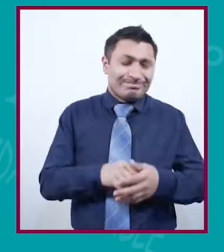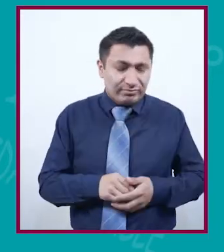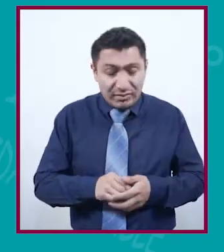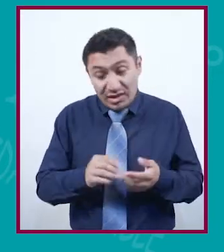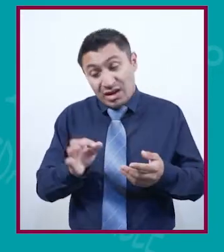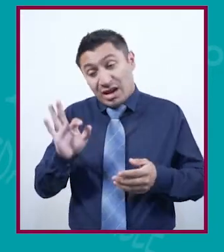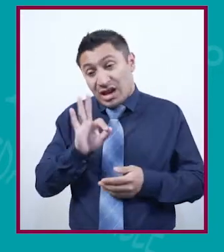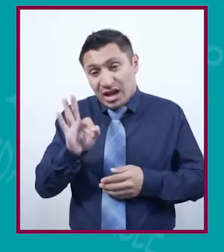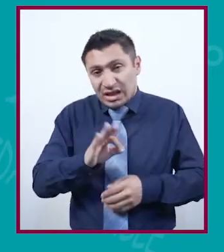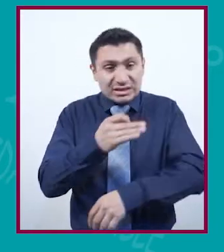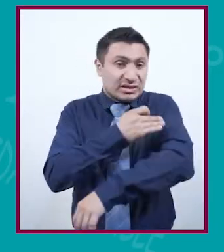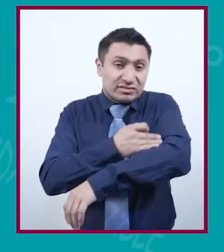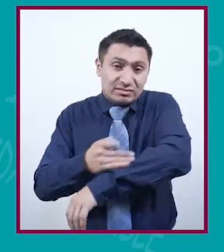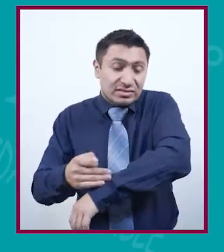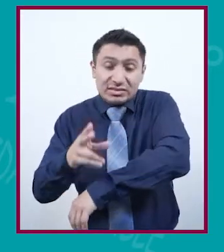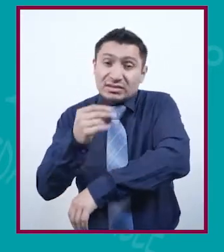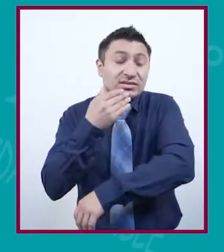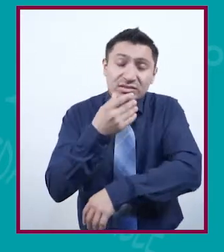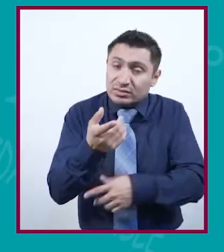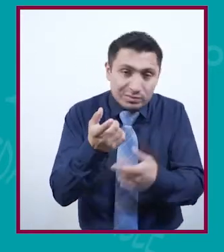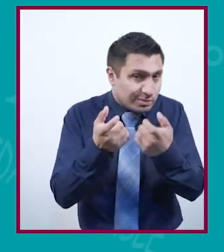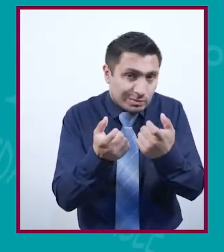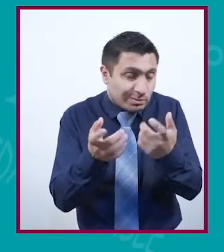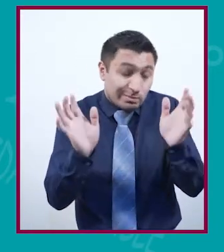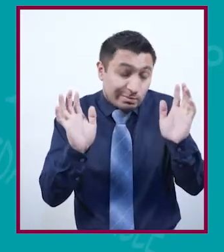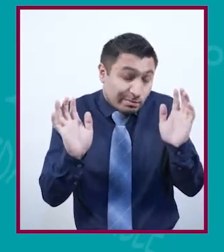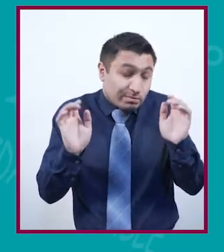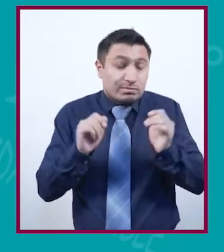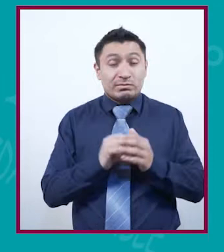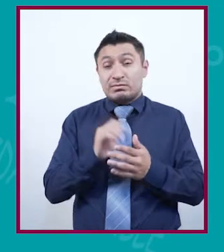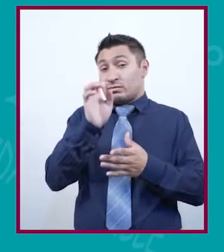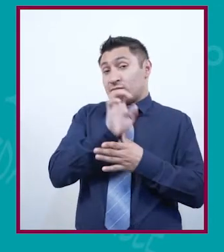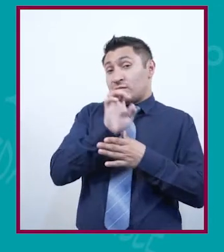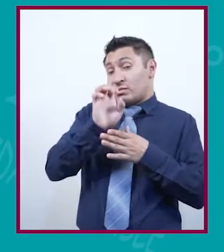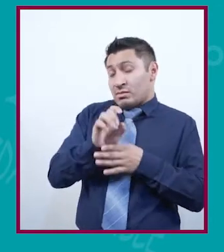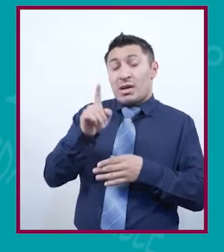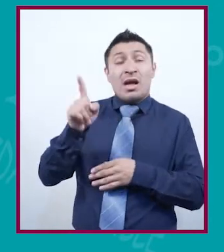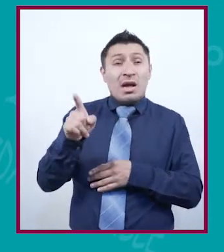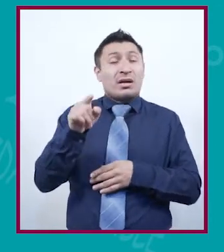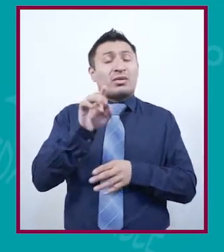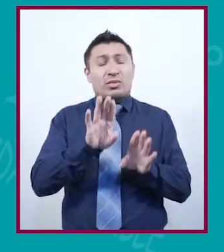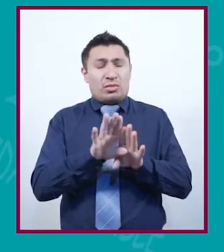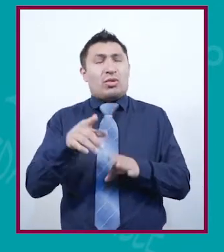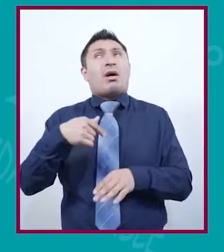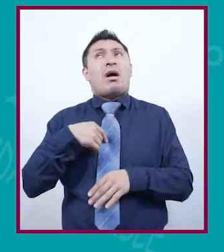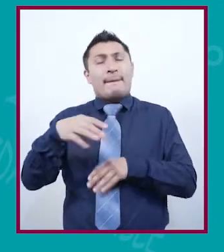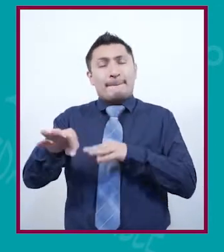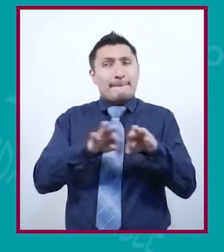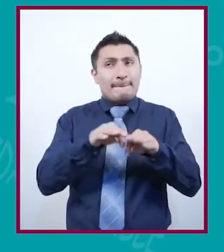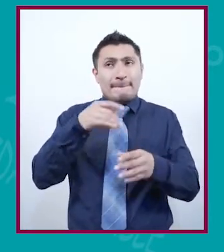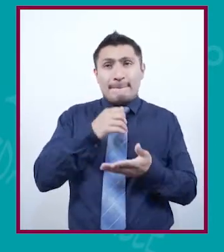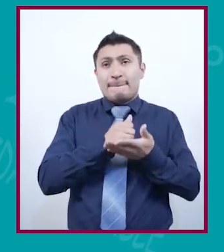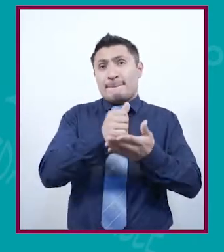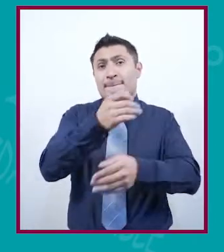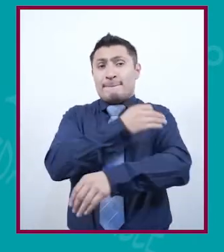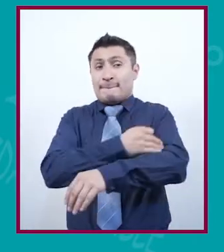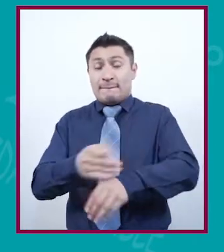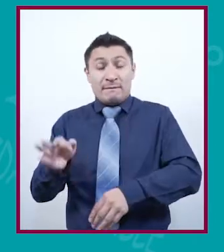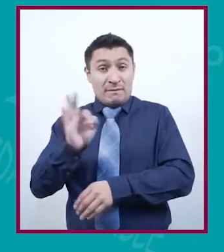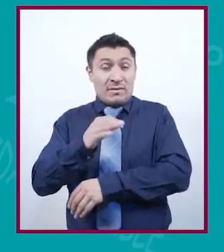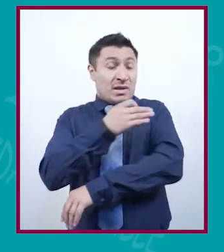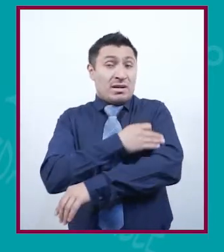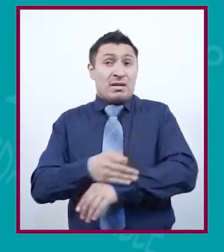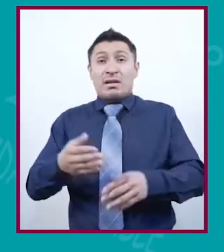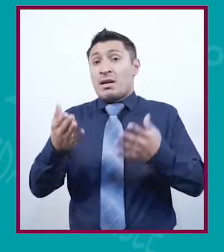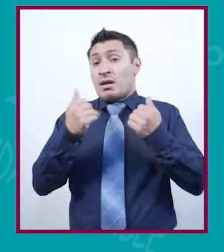economía, ya sea si la familia no está establemente, entonces ahí el alumno tiene que decir, oh, tengo que trabajar porque en mi familia